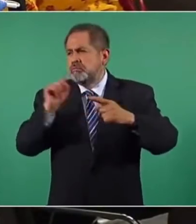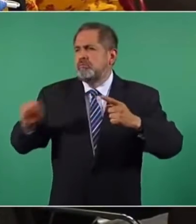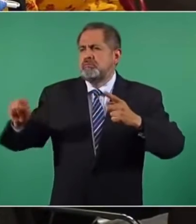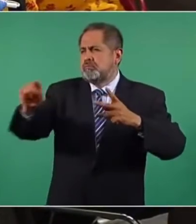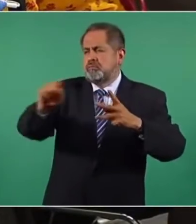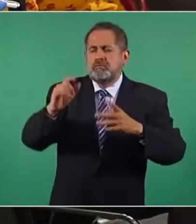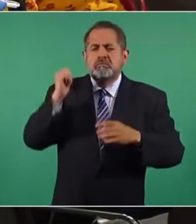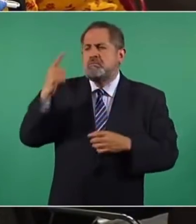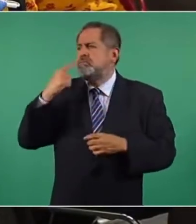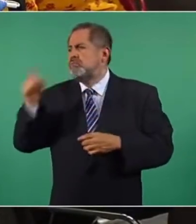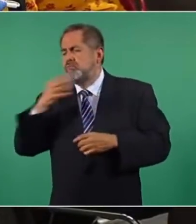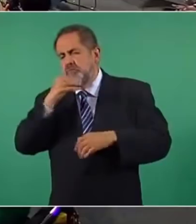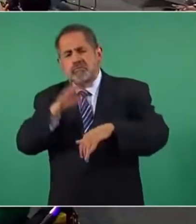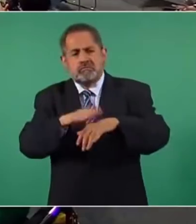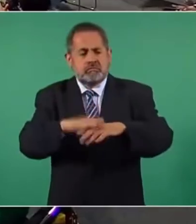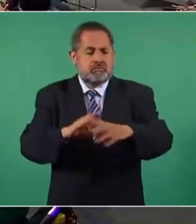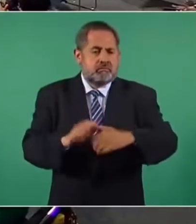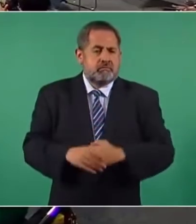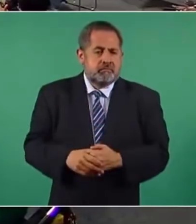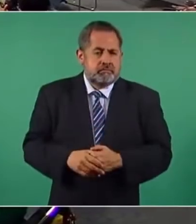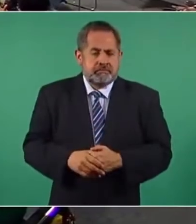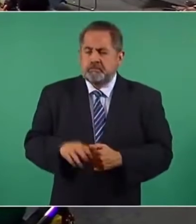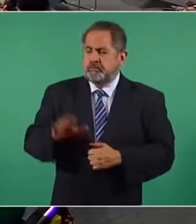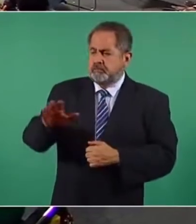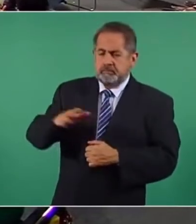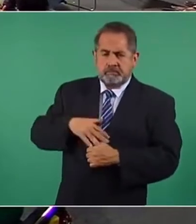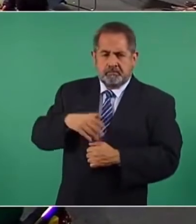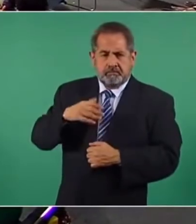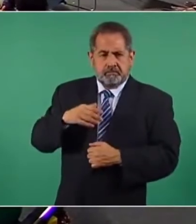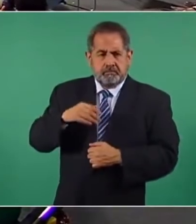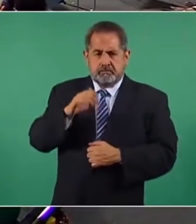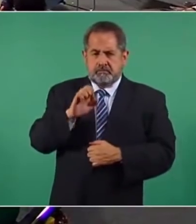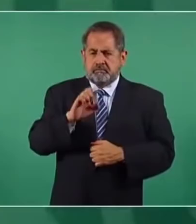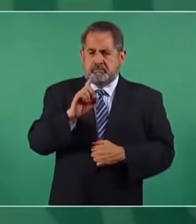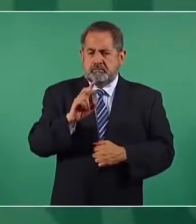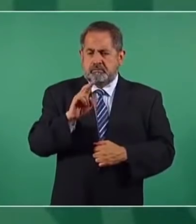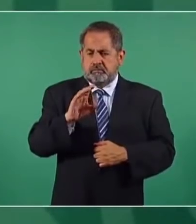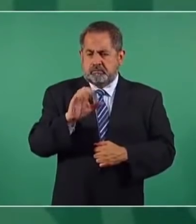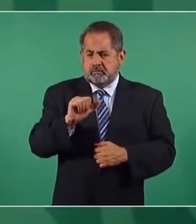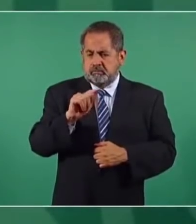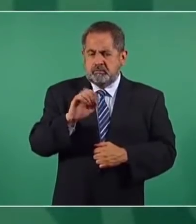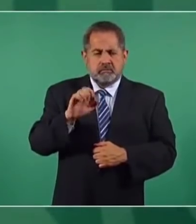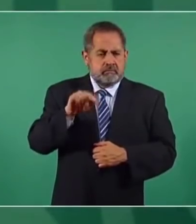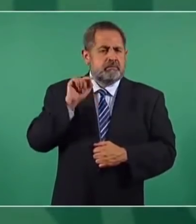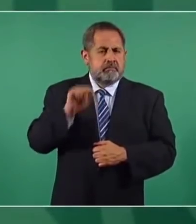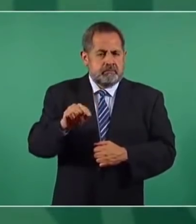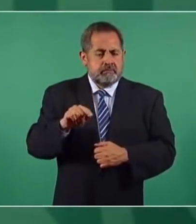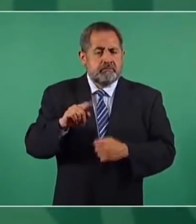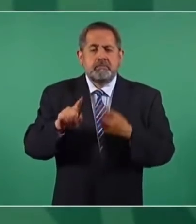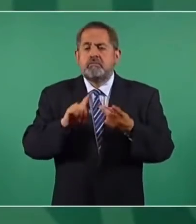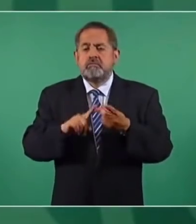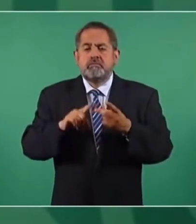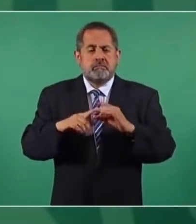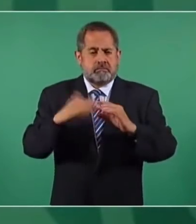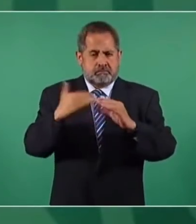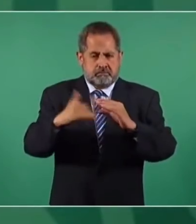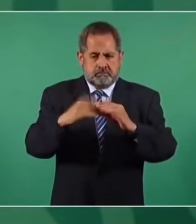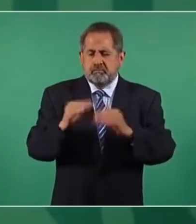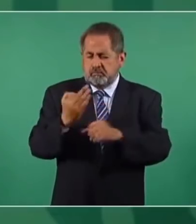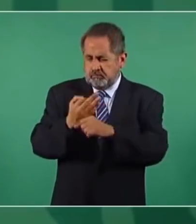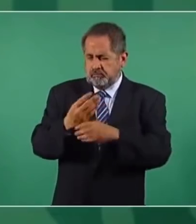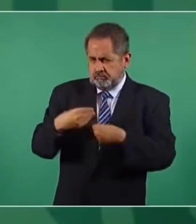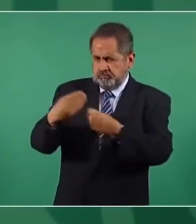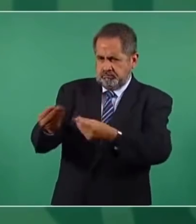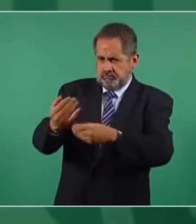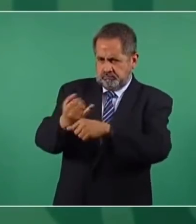así, de denuncias? Mira, tenemos el que es Educatello, ahorita te doy el dato y tenemos lo que es un correo. Ahorita te